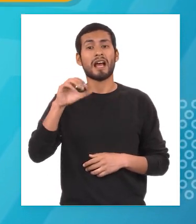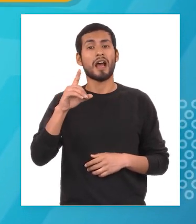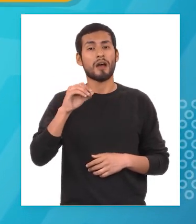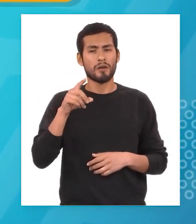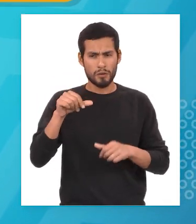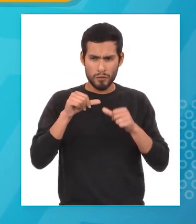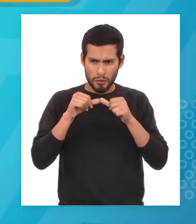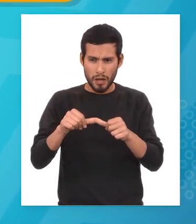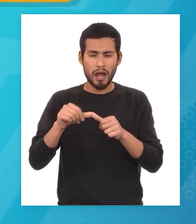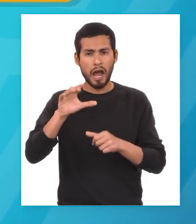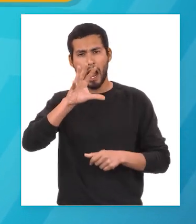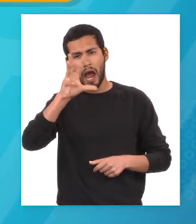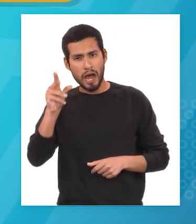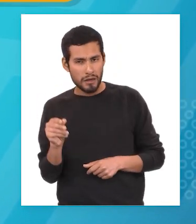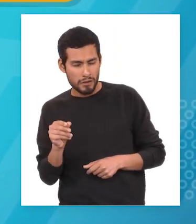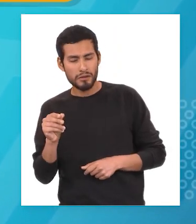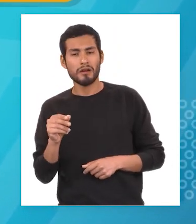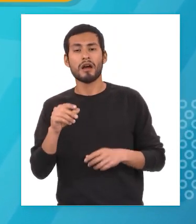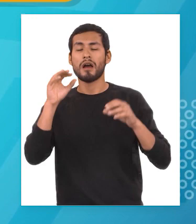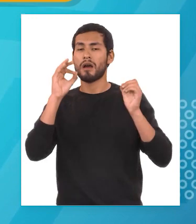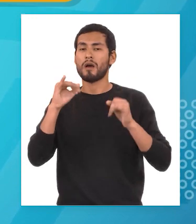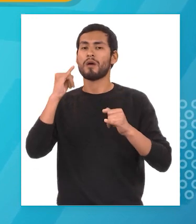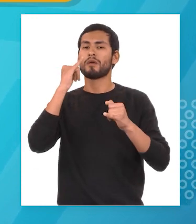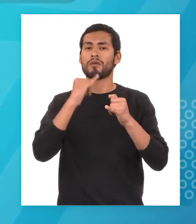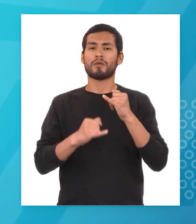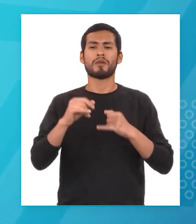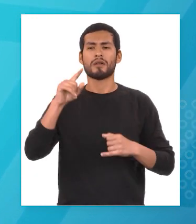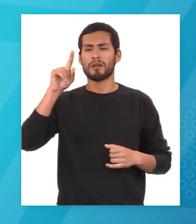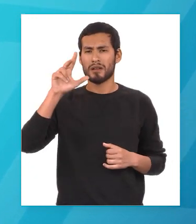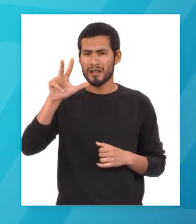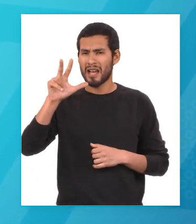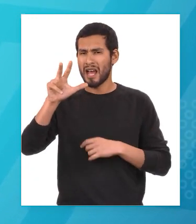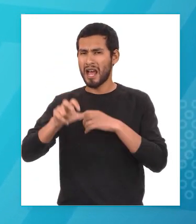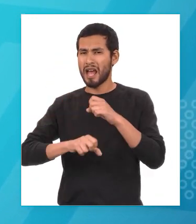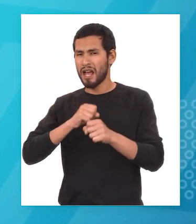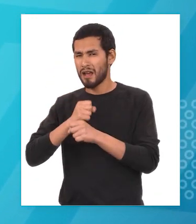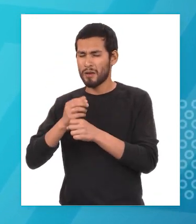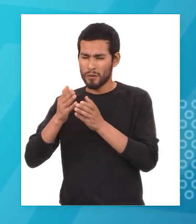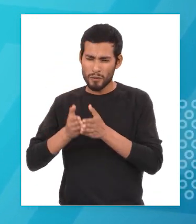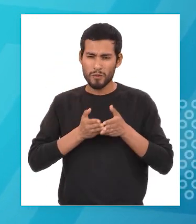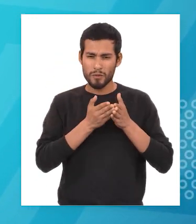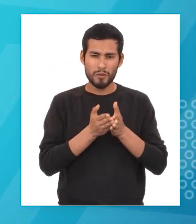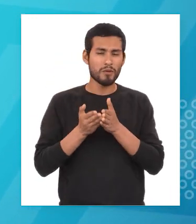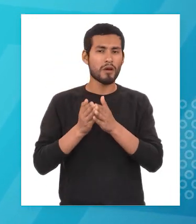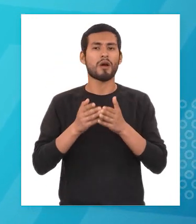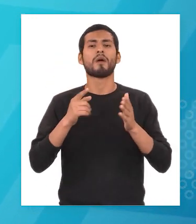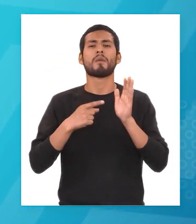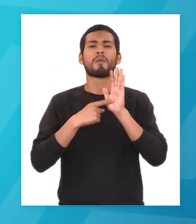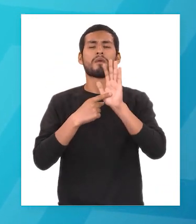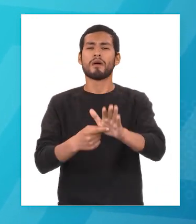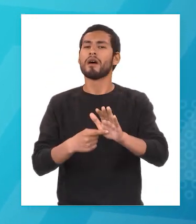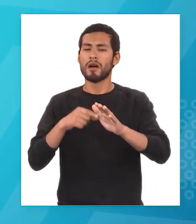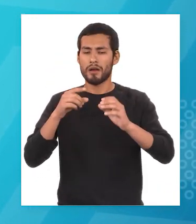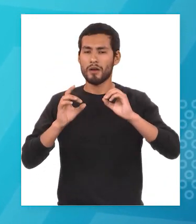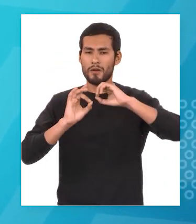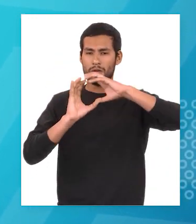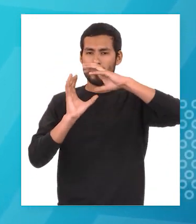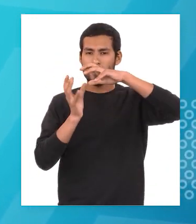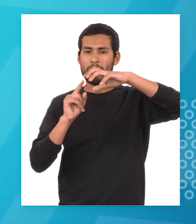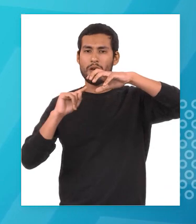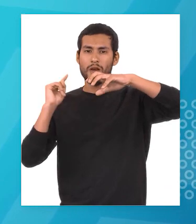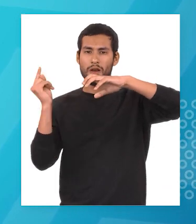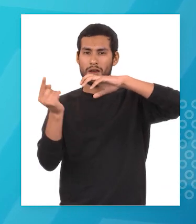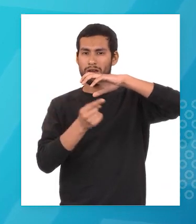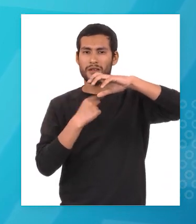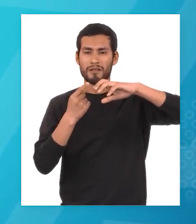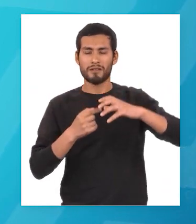cano continuó por áfrica concluyendo el viaje de más de tres años demostrando lo esférica que